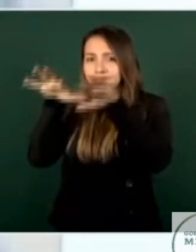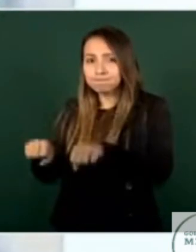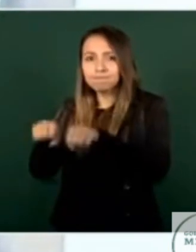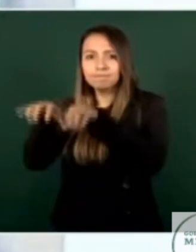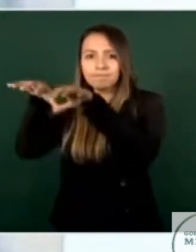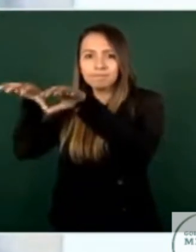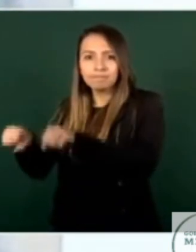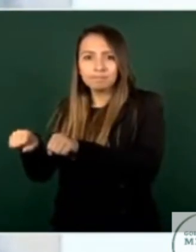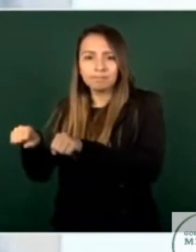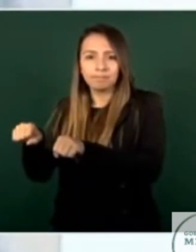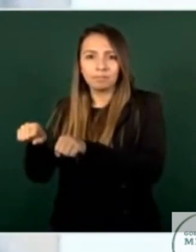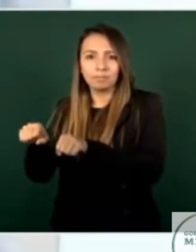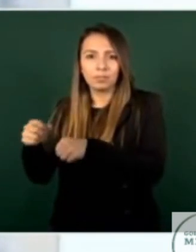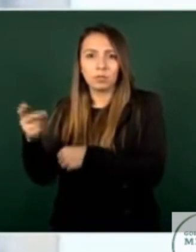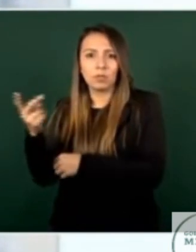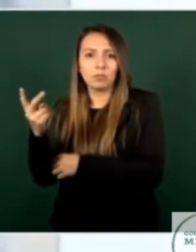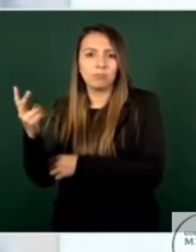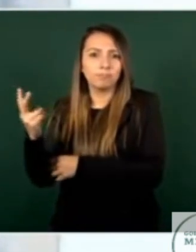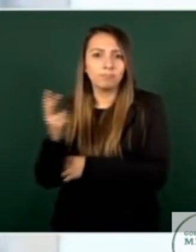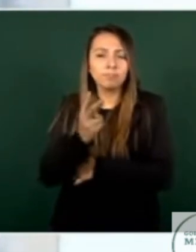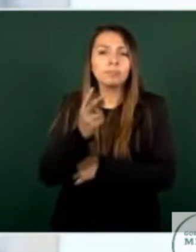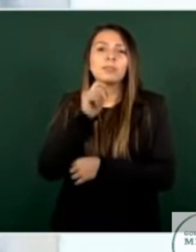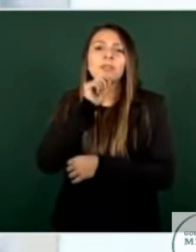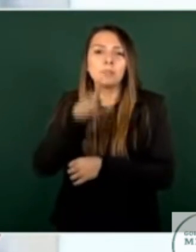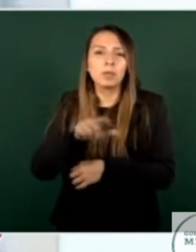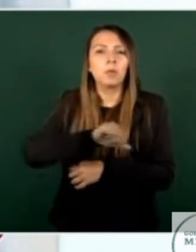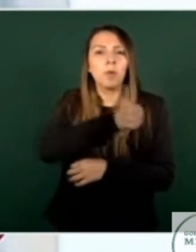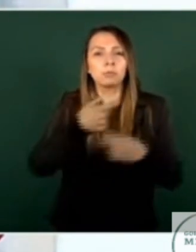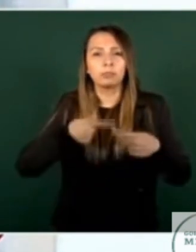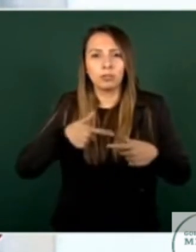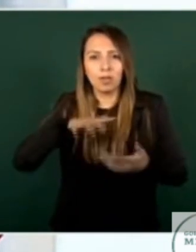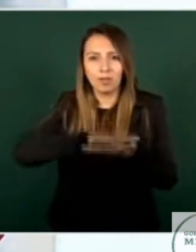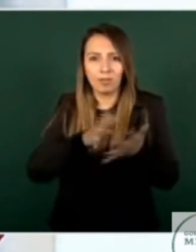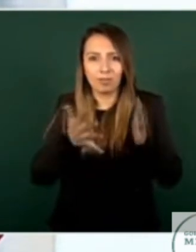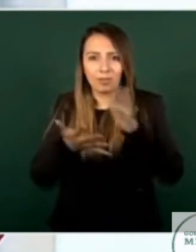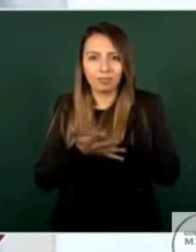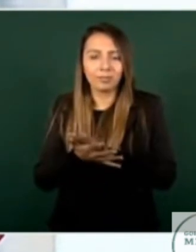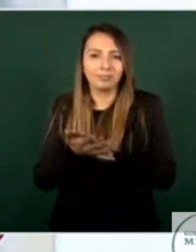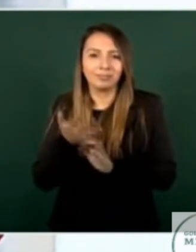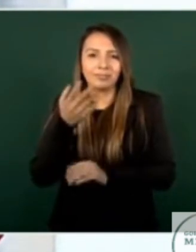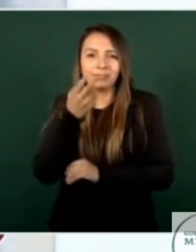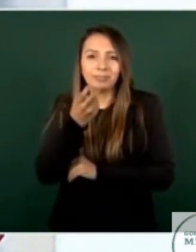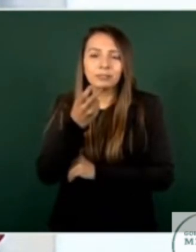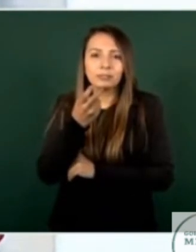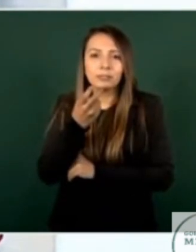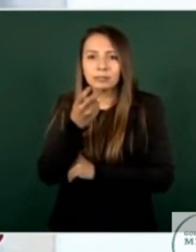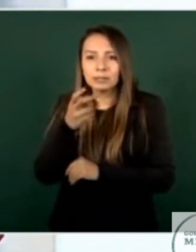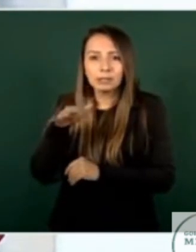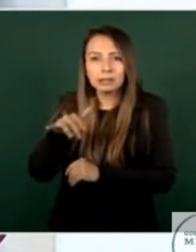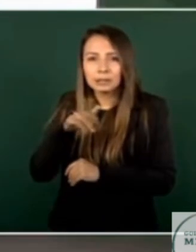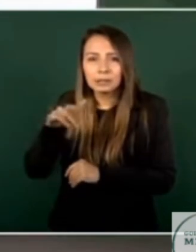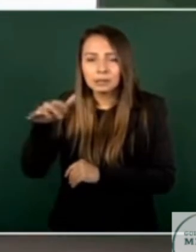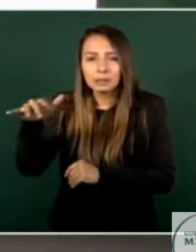autores materiales con la complicidad de algunos sujetos trataron de generar la posibilidad de rescatarlo